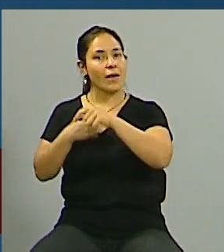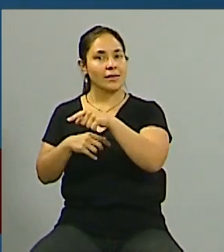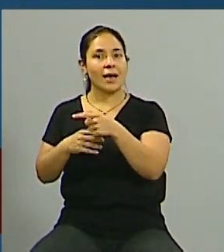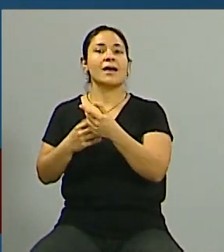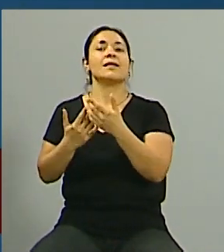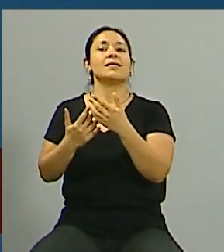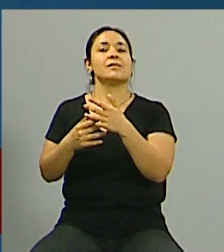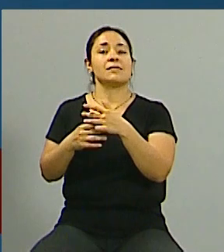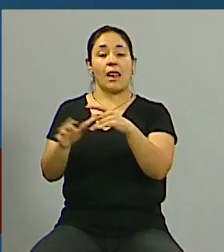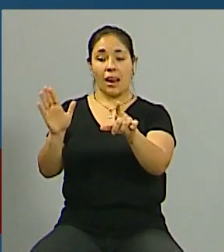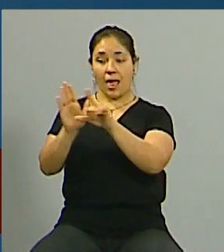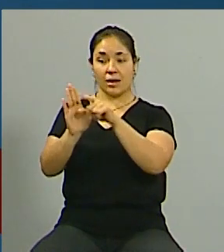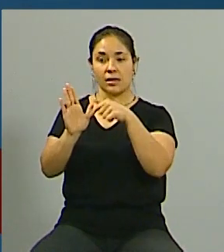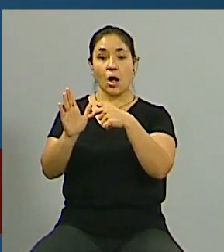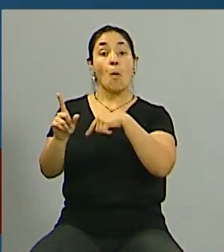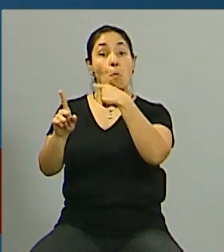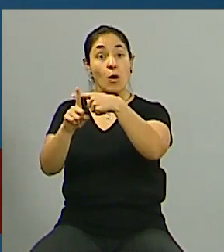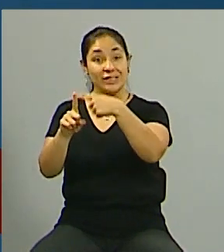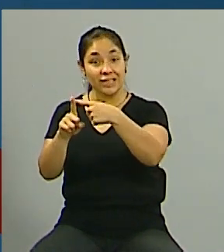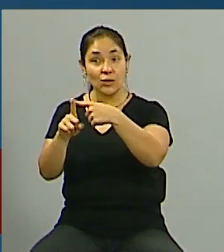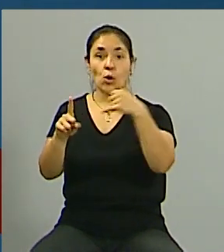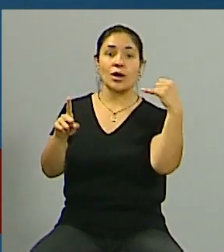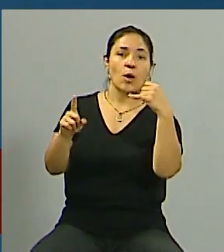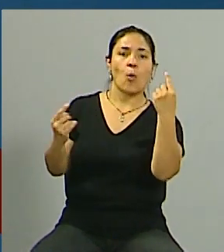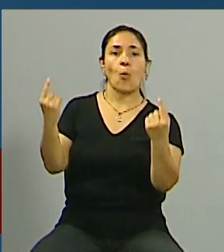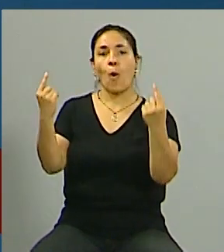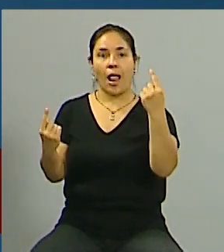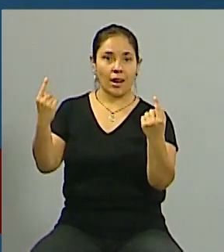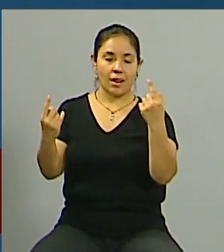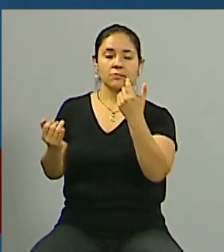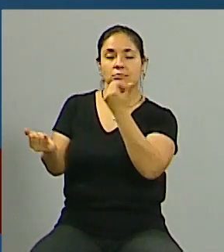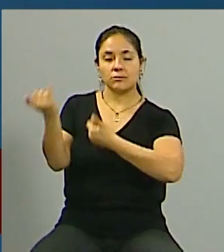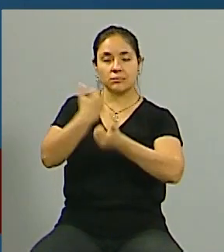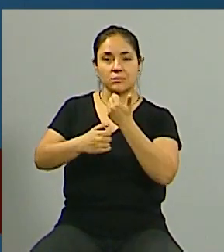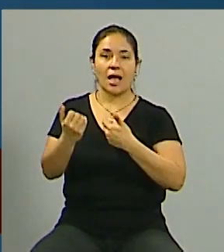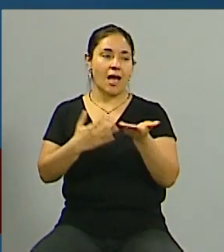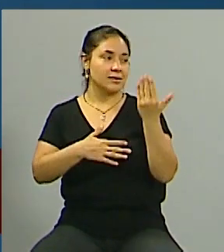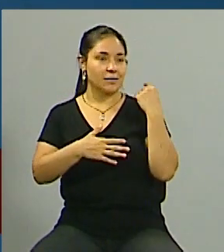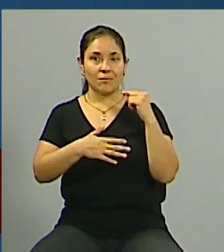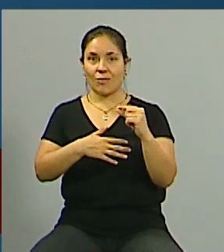si es positivo que se haya avanzado en esto y que tengamos esta promulgación que se ha dado en las últimas horas.